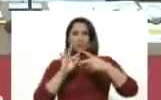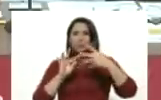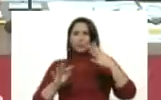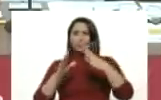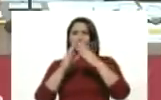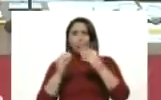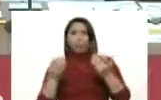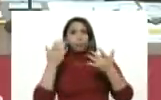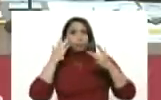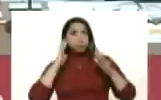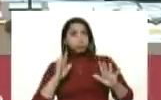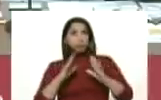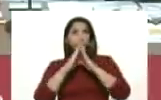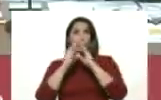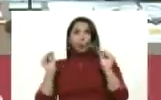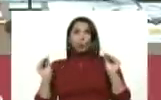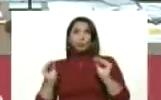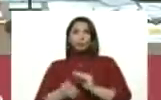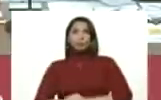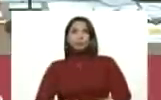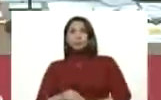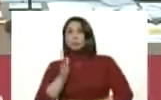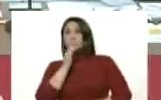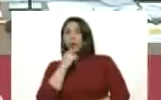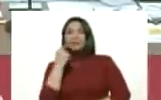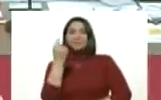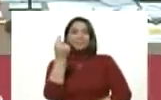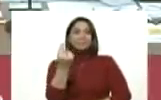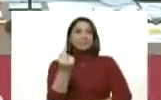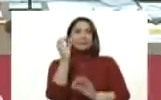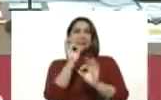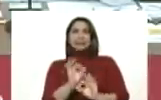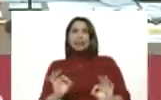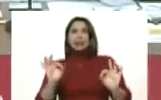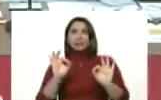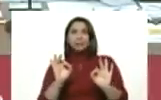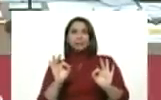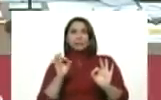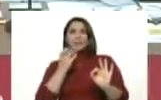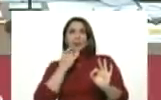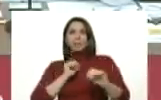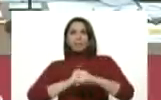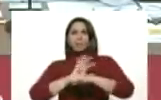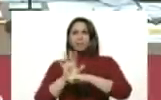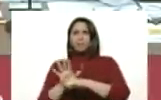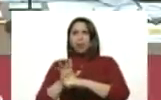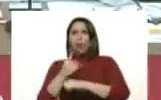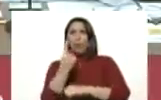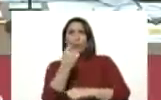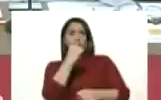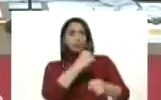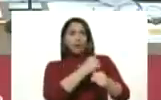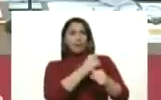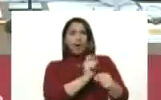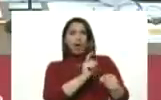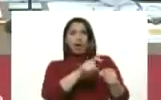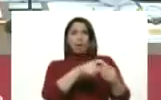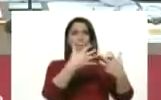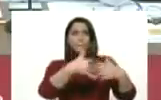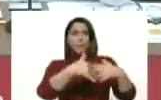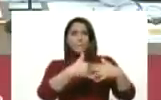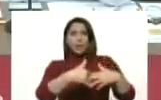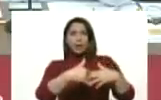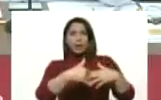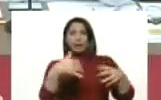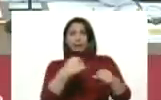Prácticamente todo. No ha habido un solo caso de coronavirus en un trabajador del aparato industrial